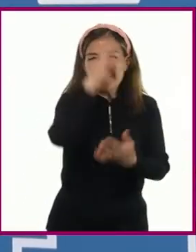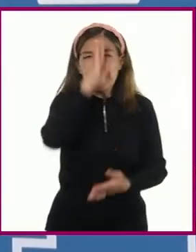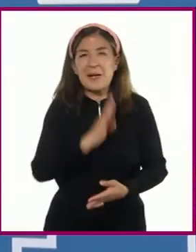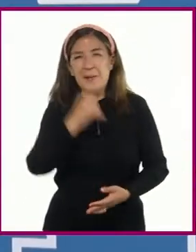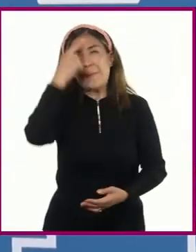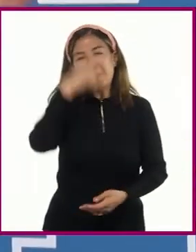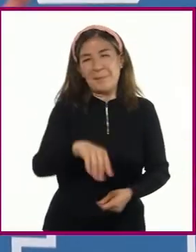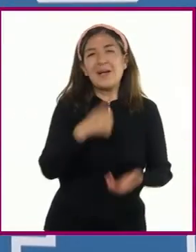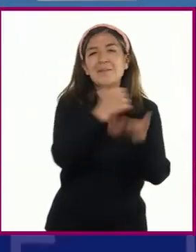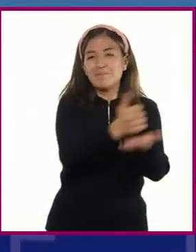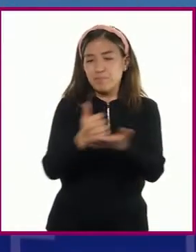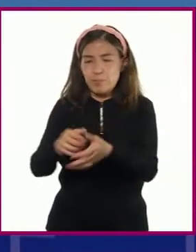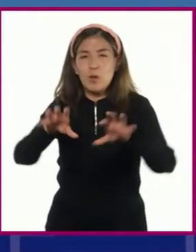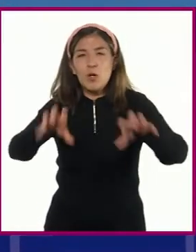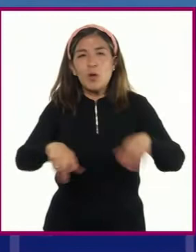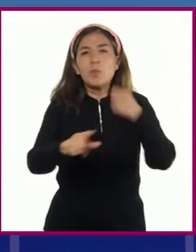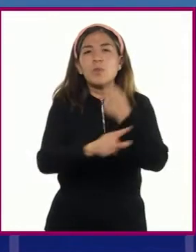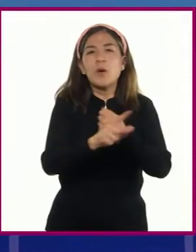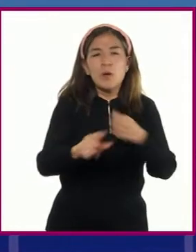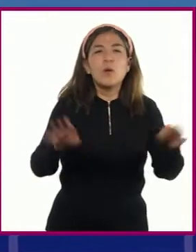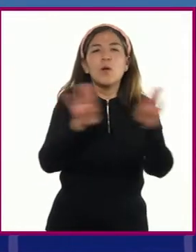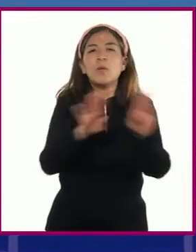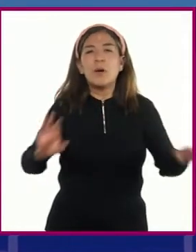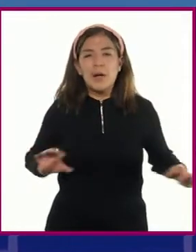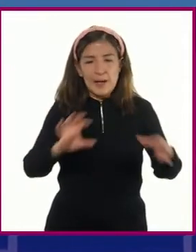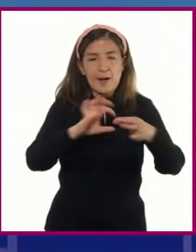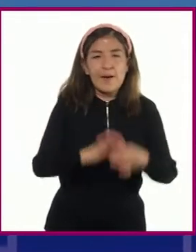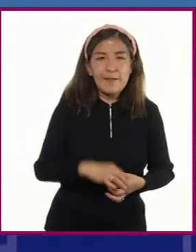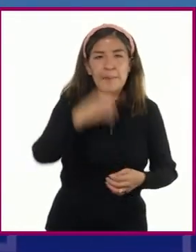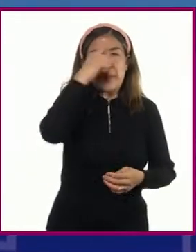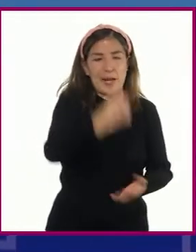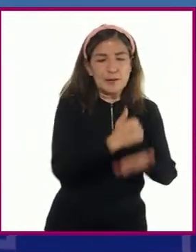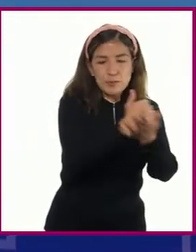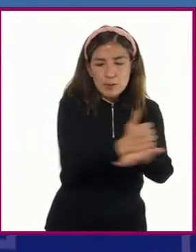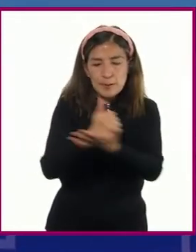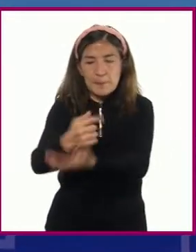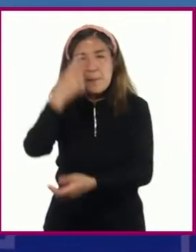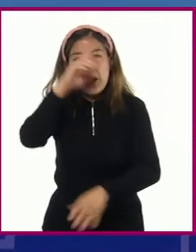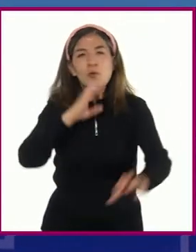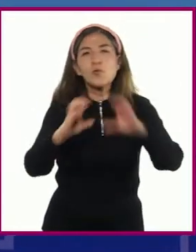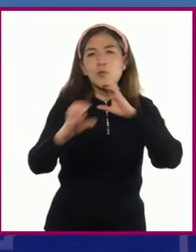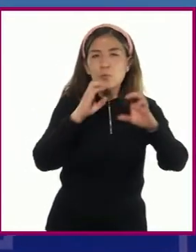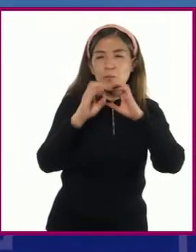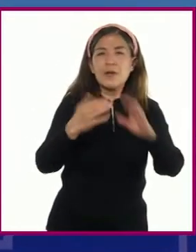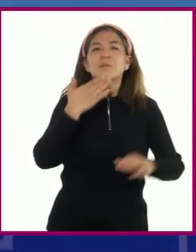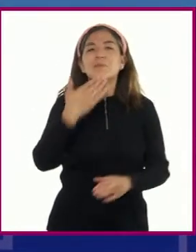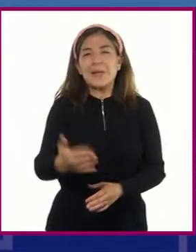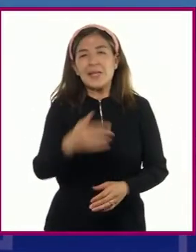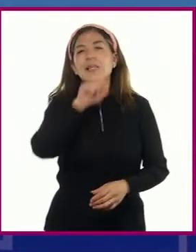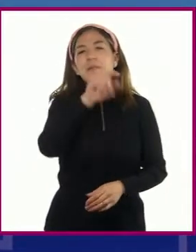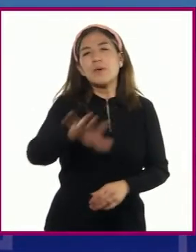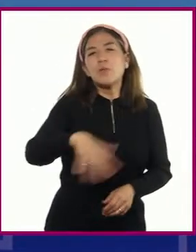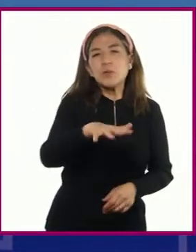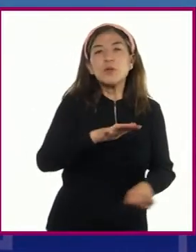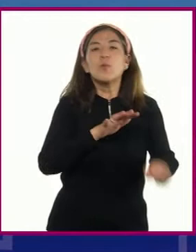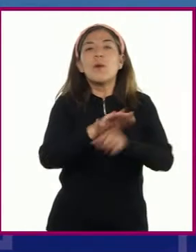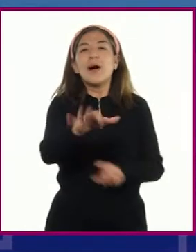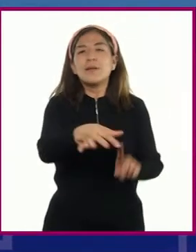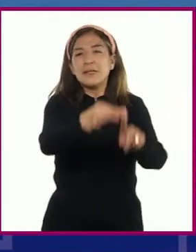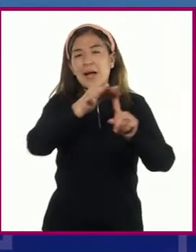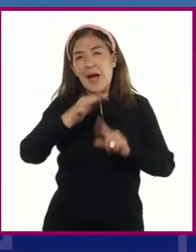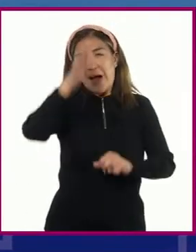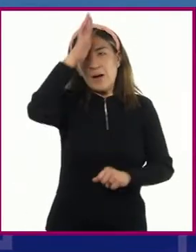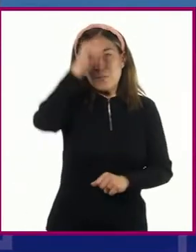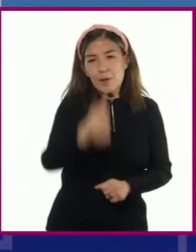soluciones, por lo que la finalidad del mediador es favorecer vías de comunicación y buscar acuerdos consensuados